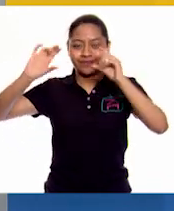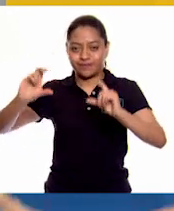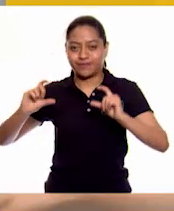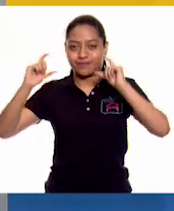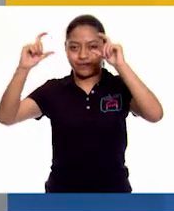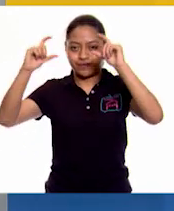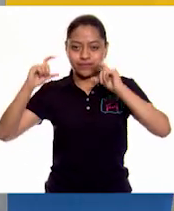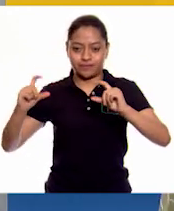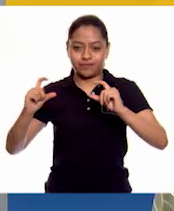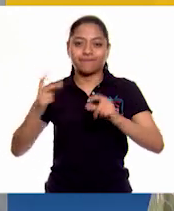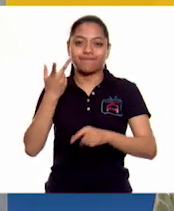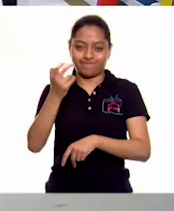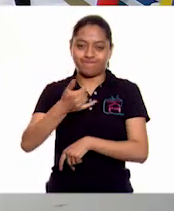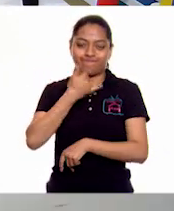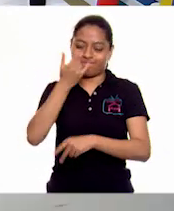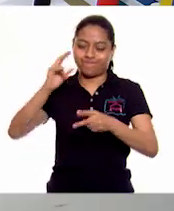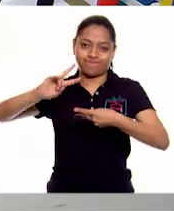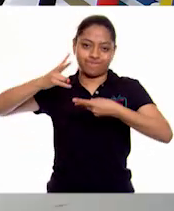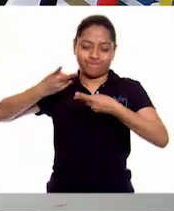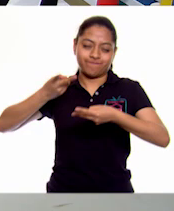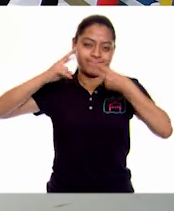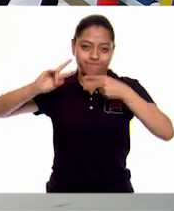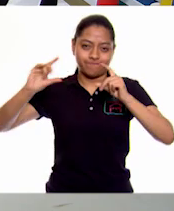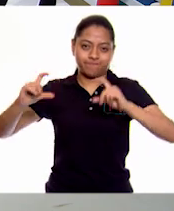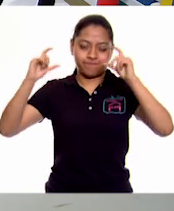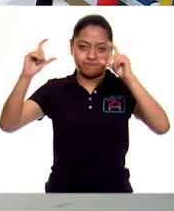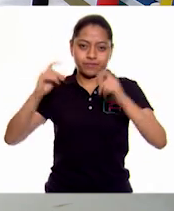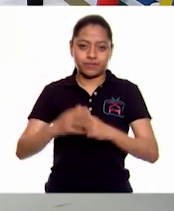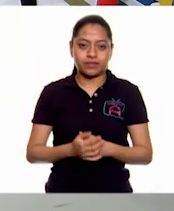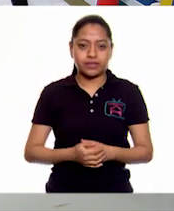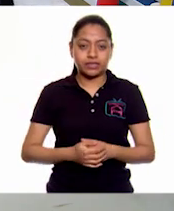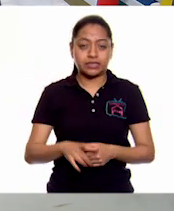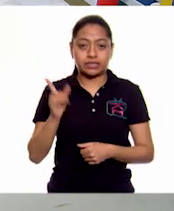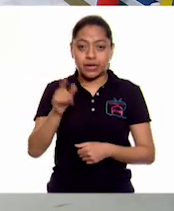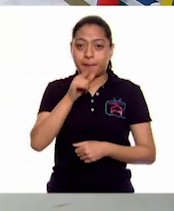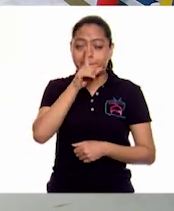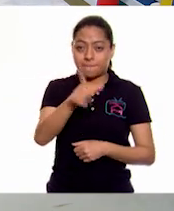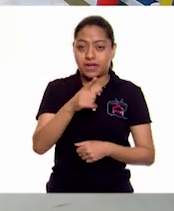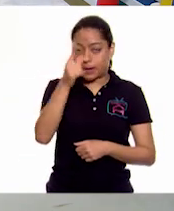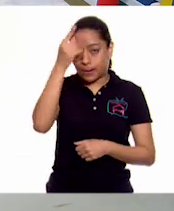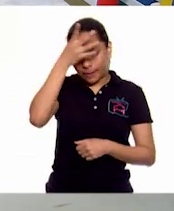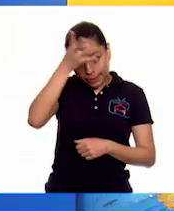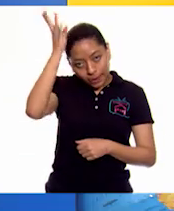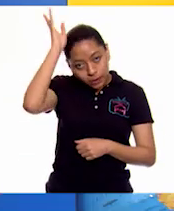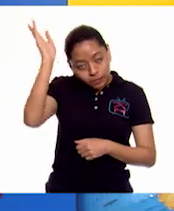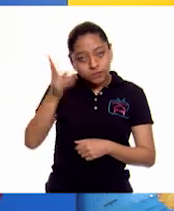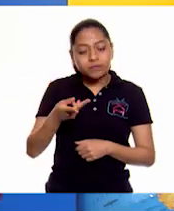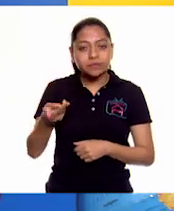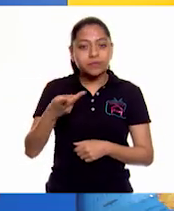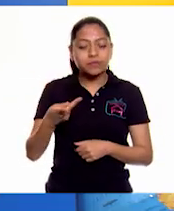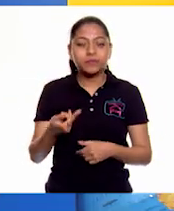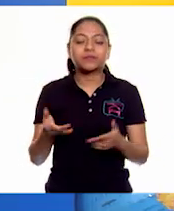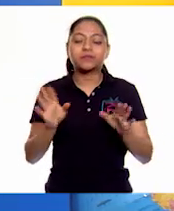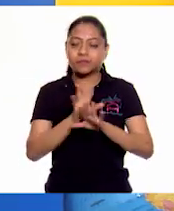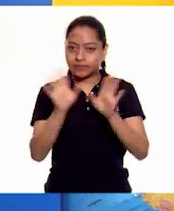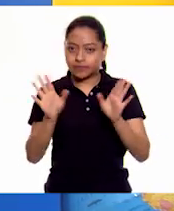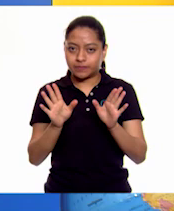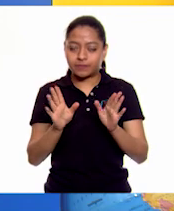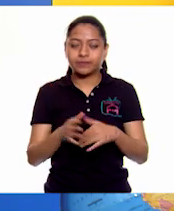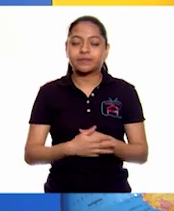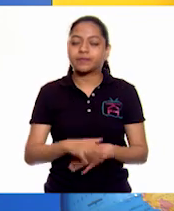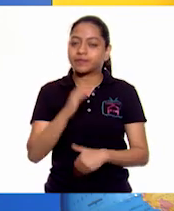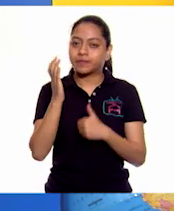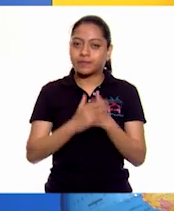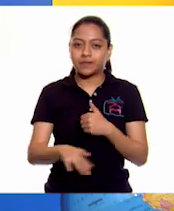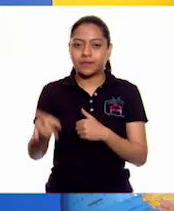pues que se quede así. Muy bien. Con este dato para picos, piernas y cresta ya terminamos. Pero antes de pasar a otra